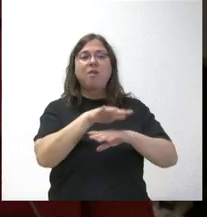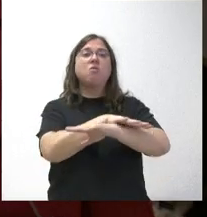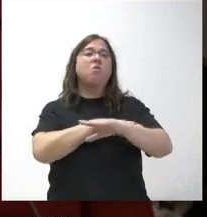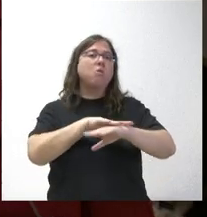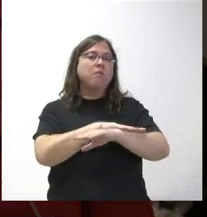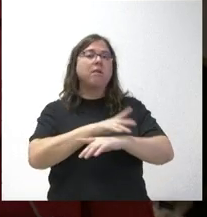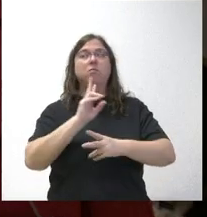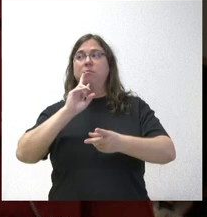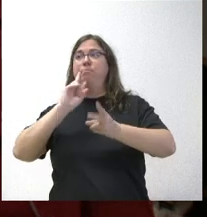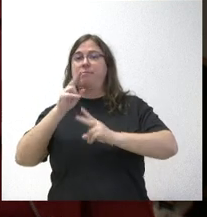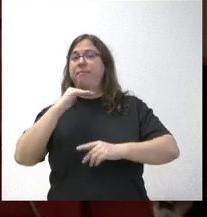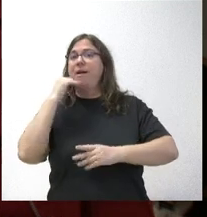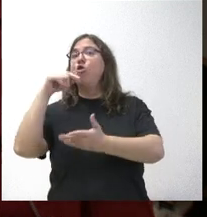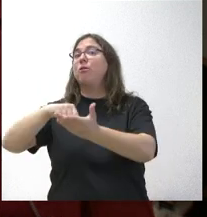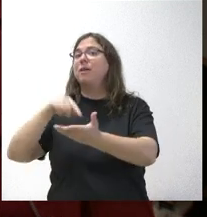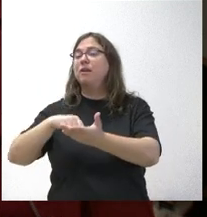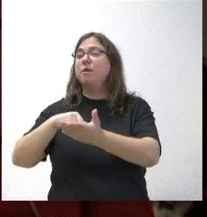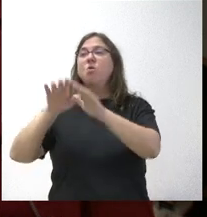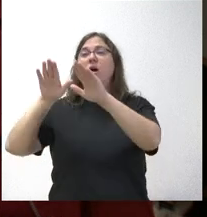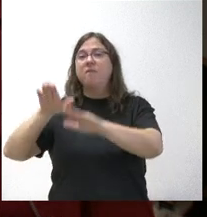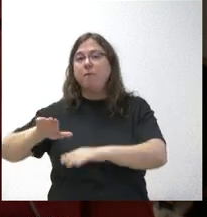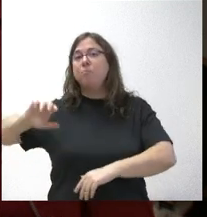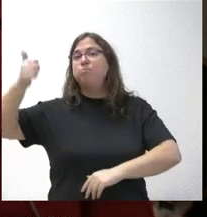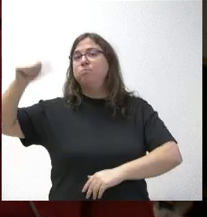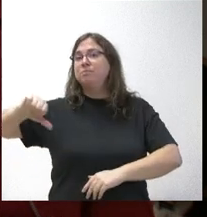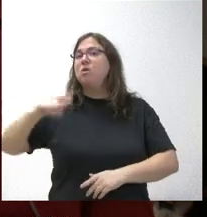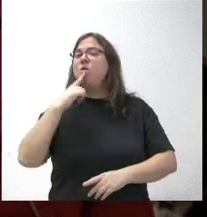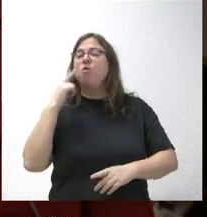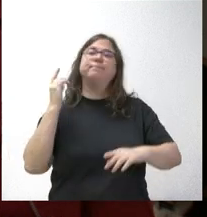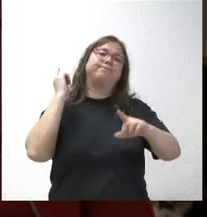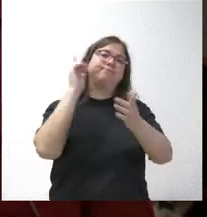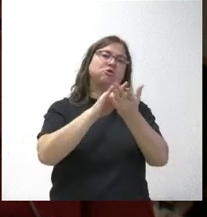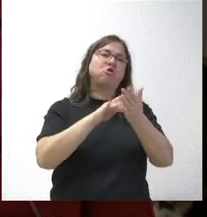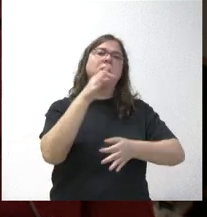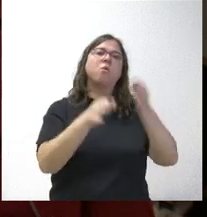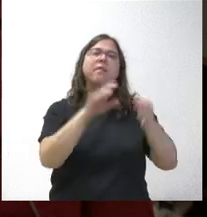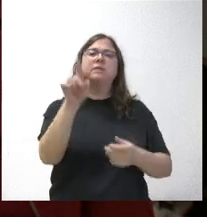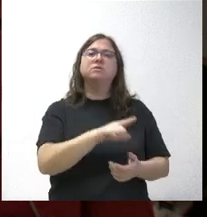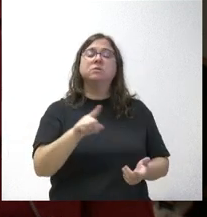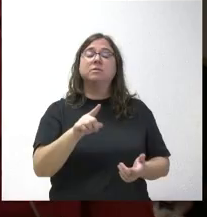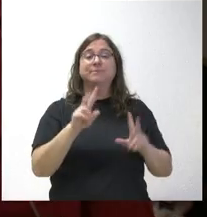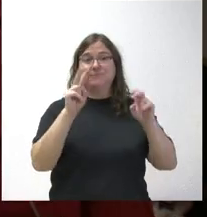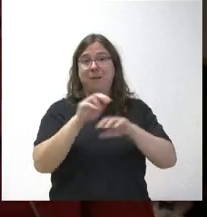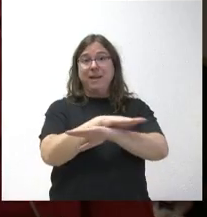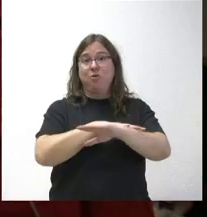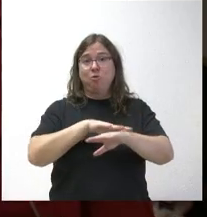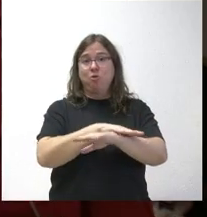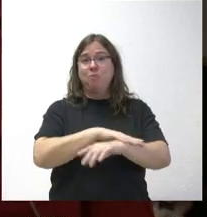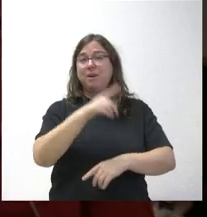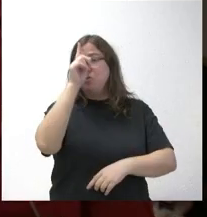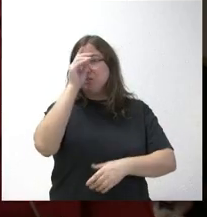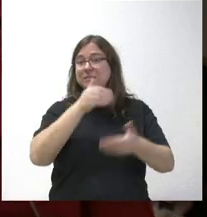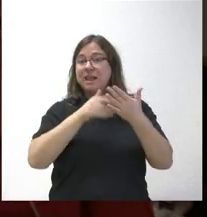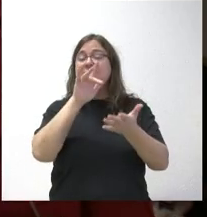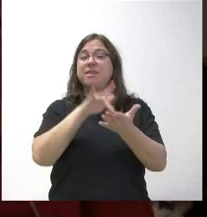si ya ha habido respuesta a esas comunidades, si ha sido a favor o no, o ya han tenido que recurrir a la vía judicial. Y, hablando del Gobierno, no sé si tienen cita ya,